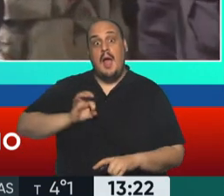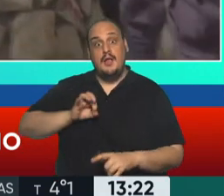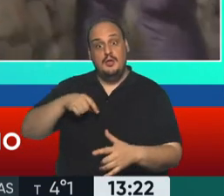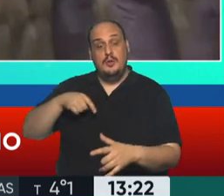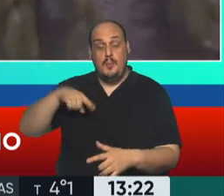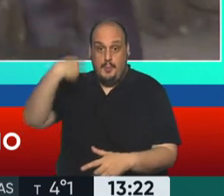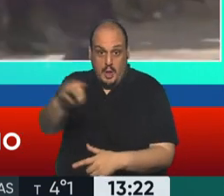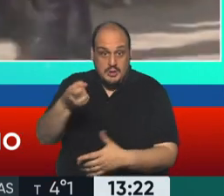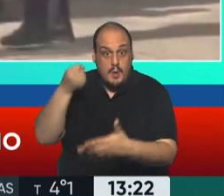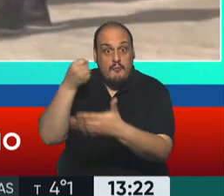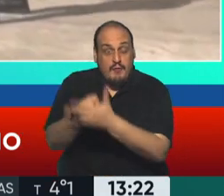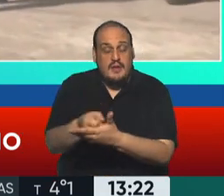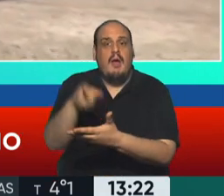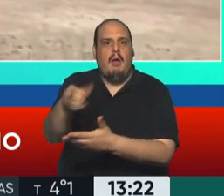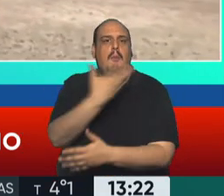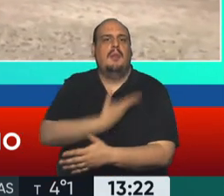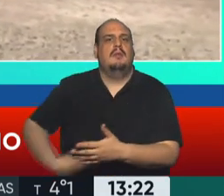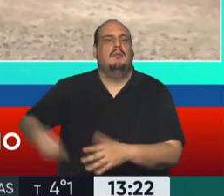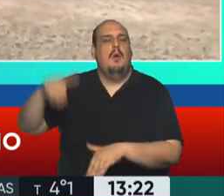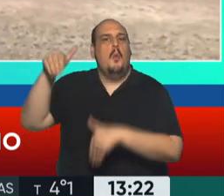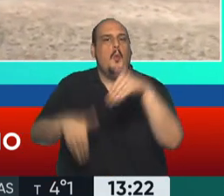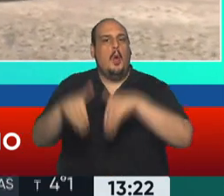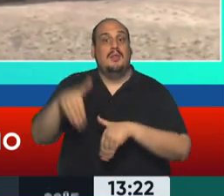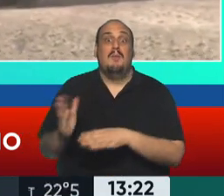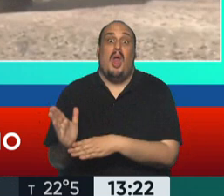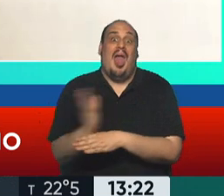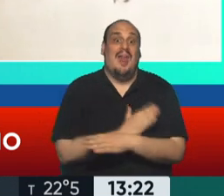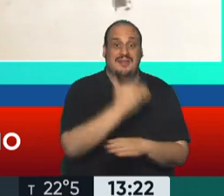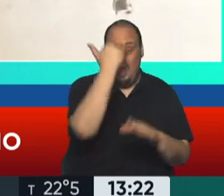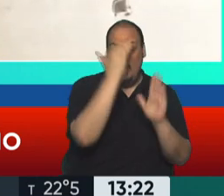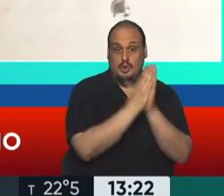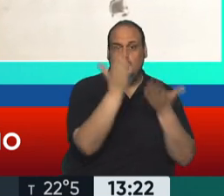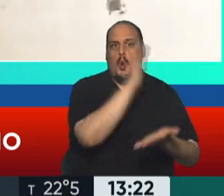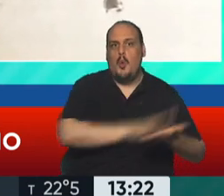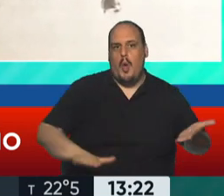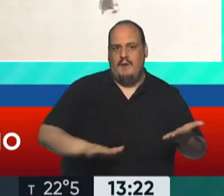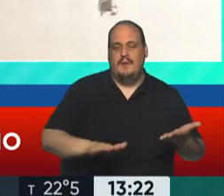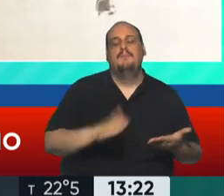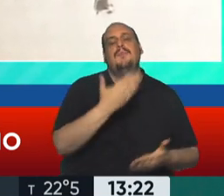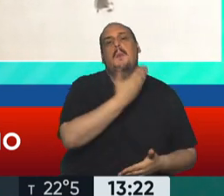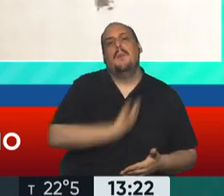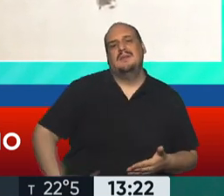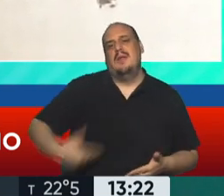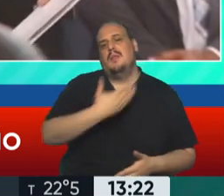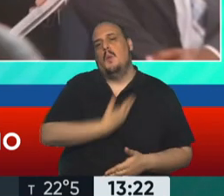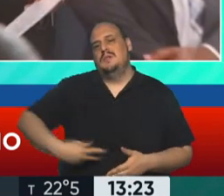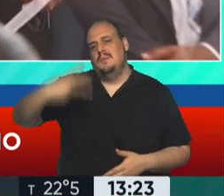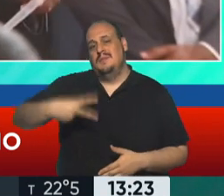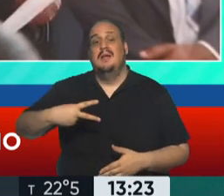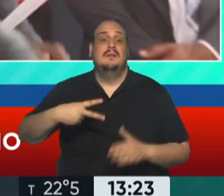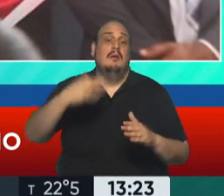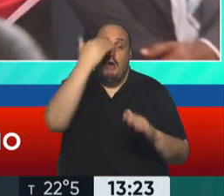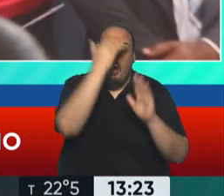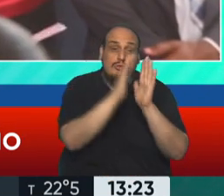votar presidente con una nueva constitución. Presidente y vicepresidente, porque cambiaría también el sistema, no habría más primer ministro.